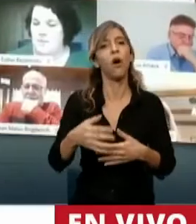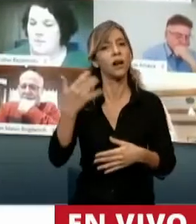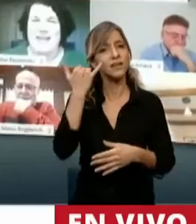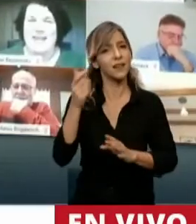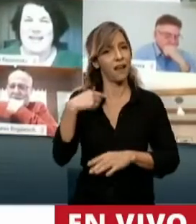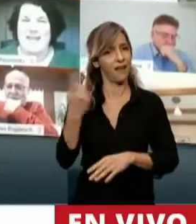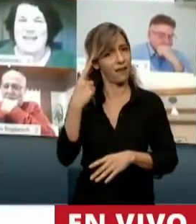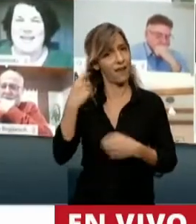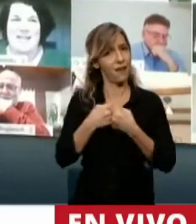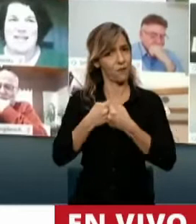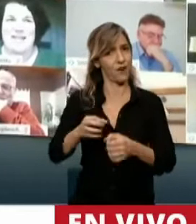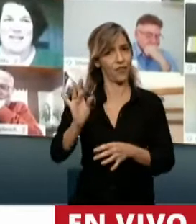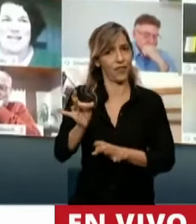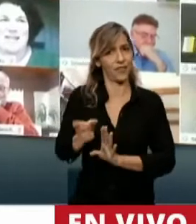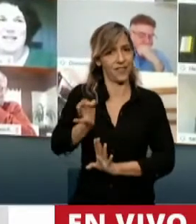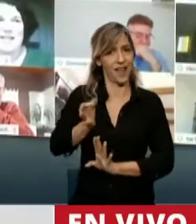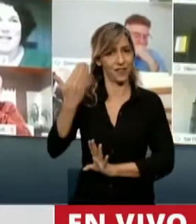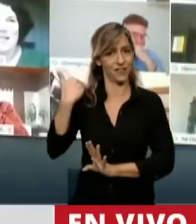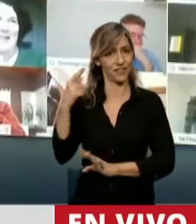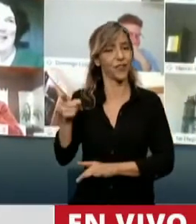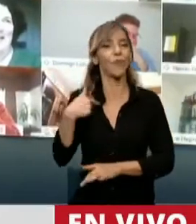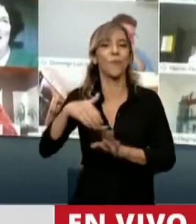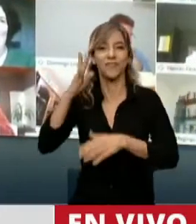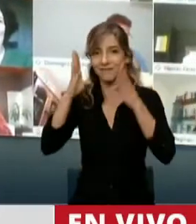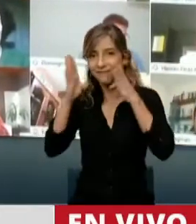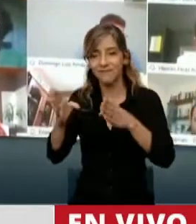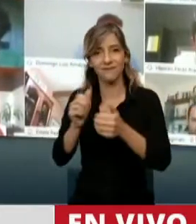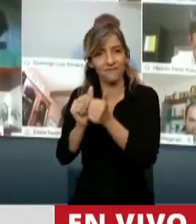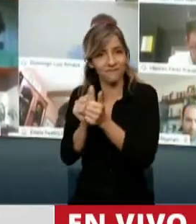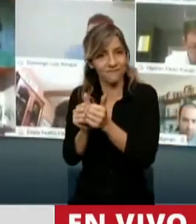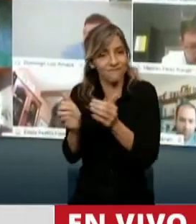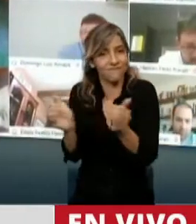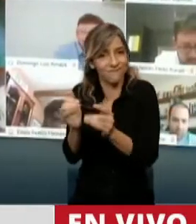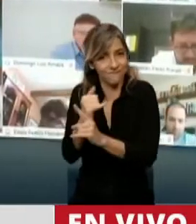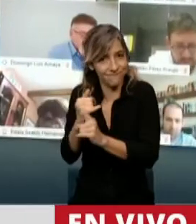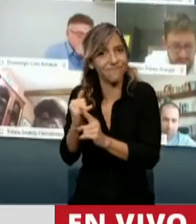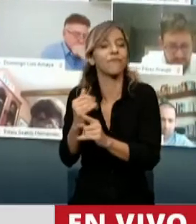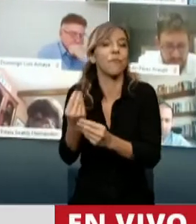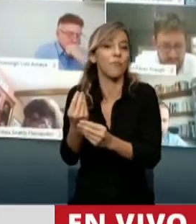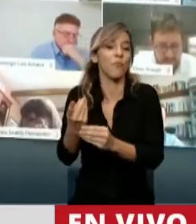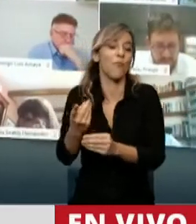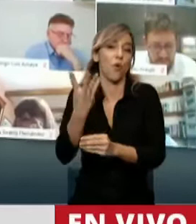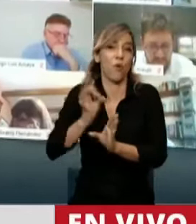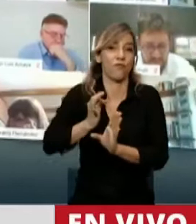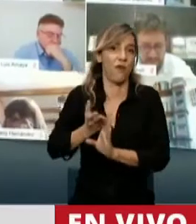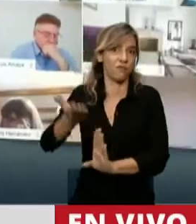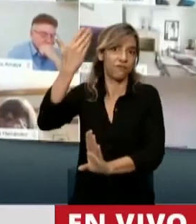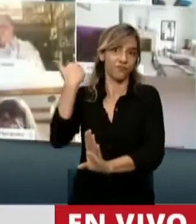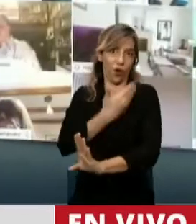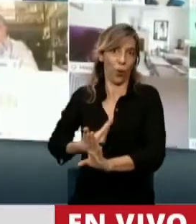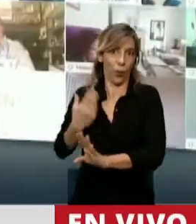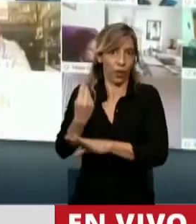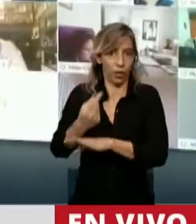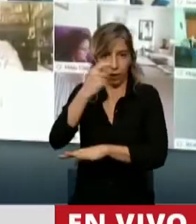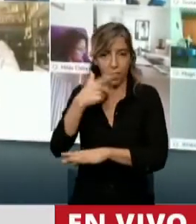como destinatarias al PYMES, que fueron las más afectadas por las políticas del gobierno anterior, como aquí se dijo, compañeros de bloque, la